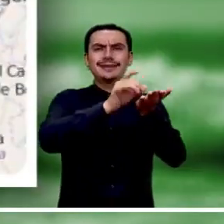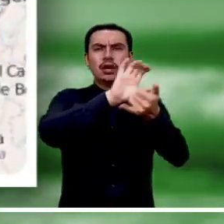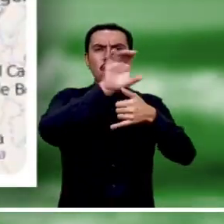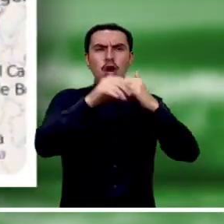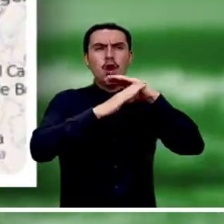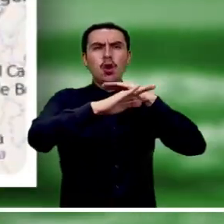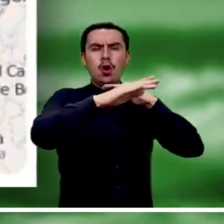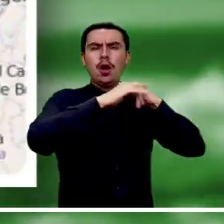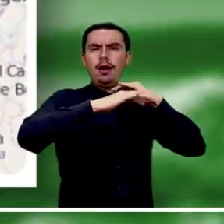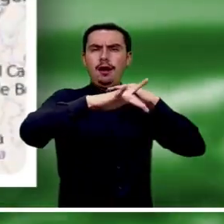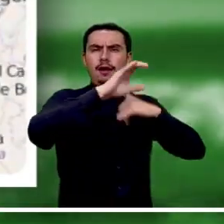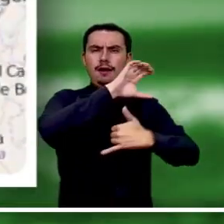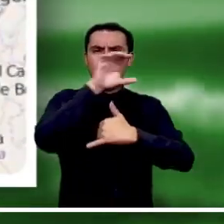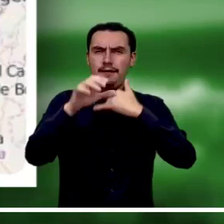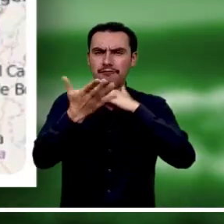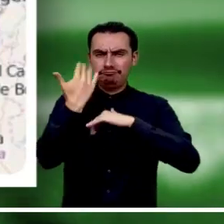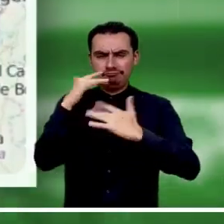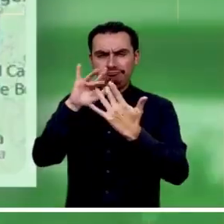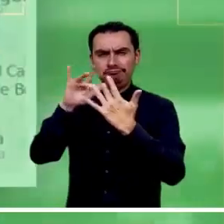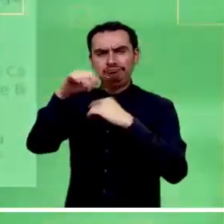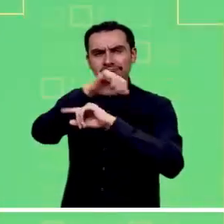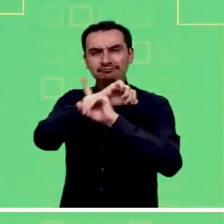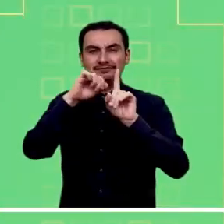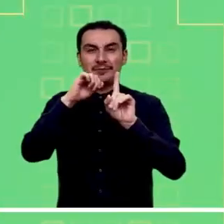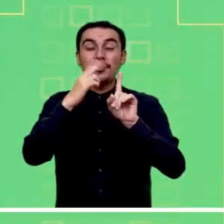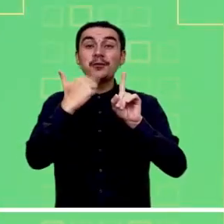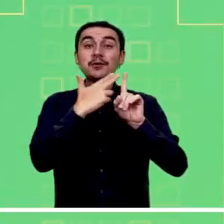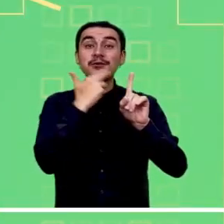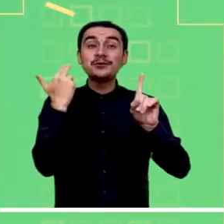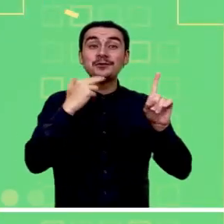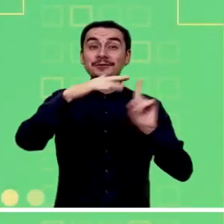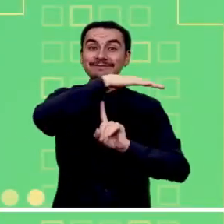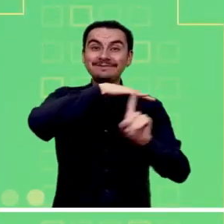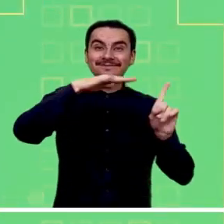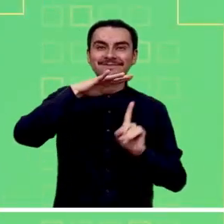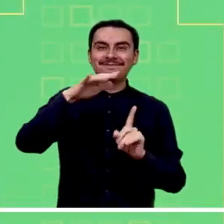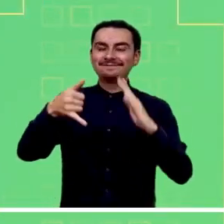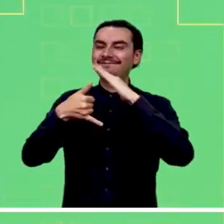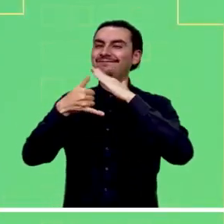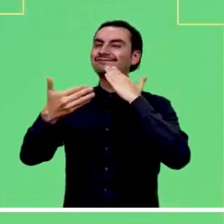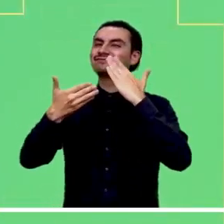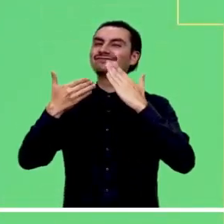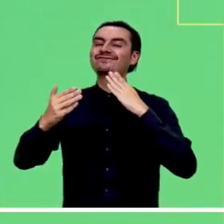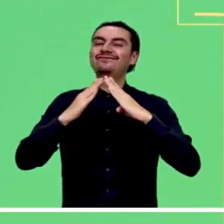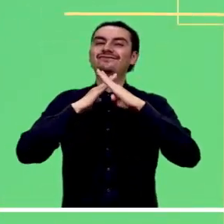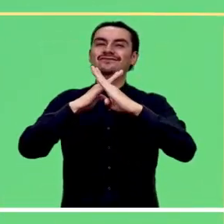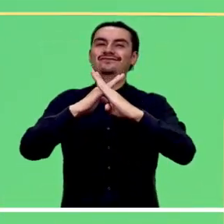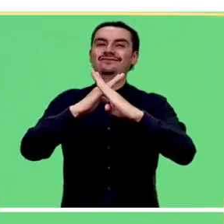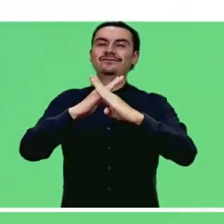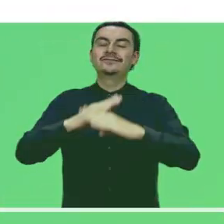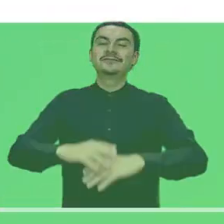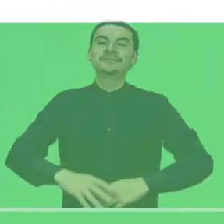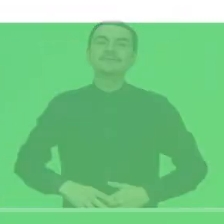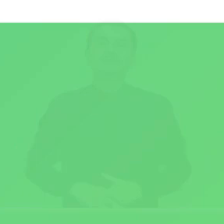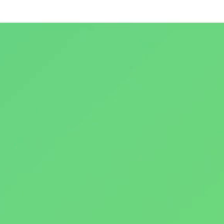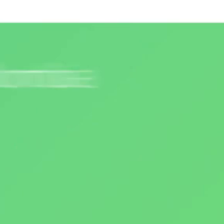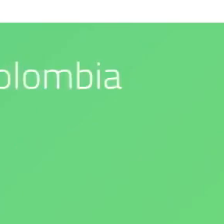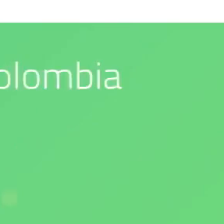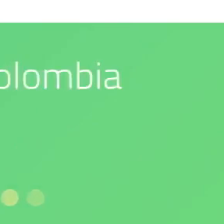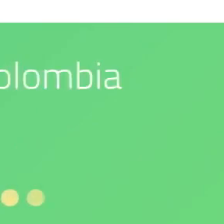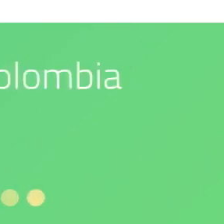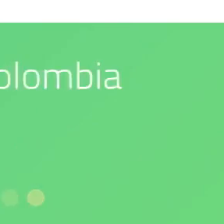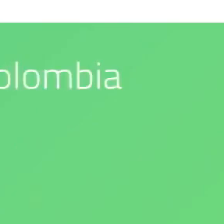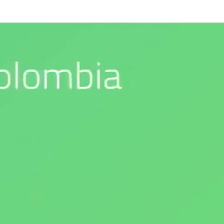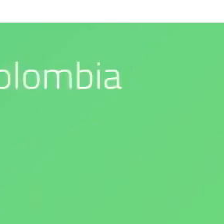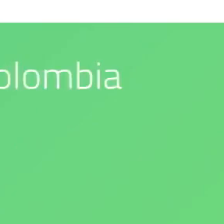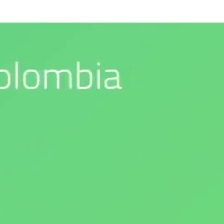centro y suroccidente del Mar Caribe. Síguenos en nuestras redes sociales. Nuestro compromiso es con el medio